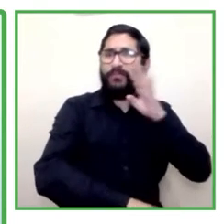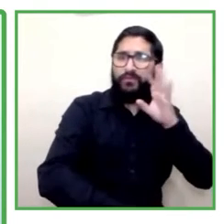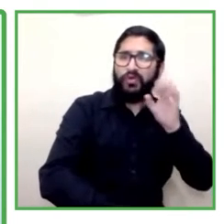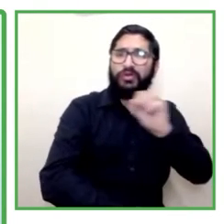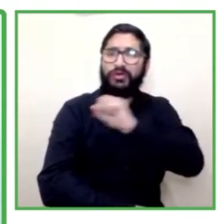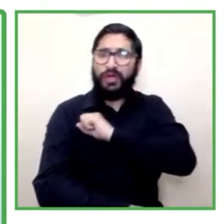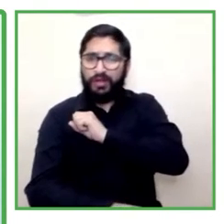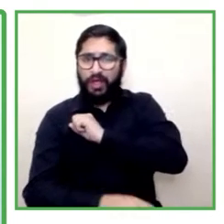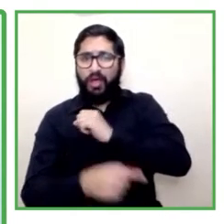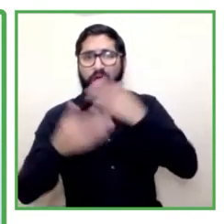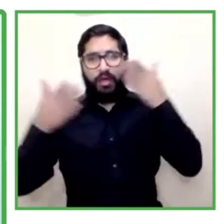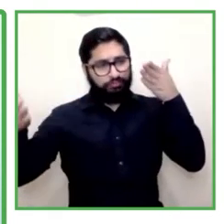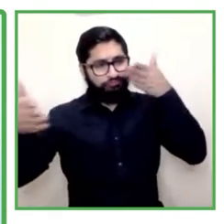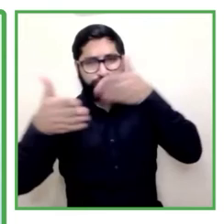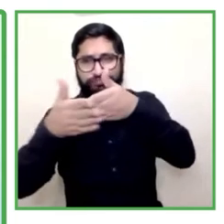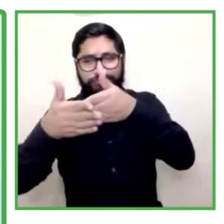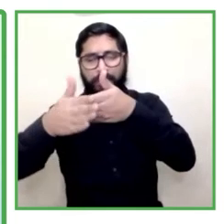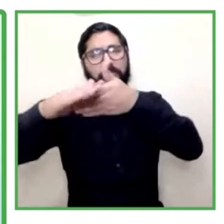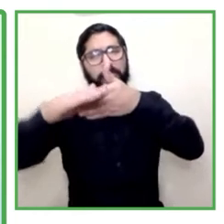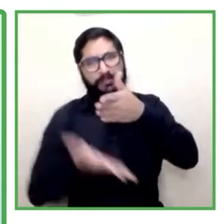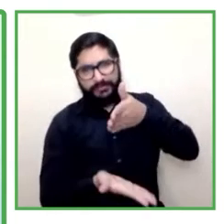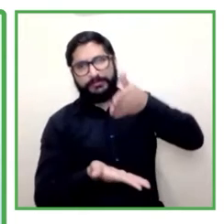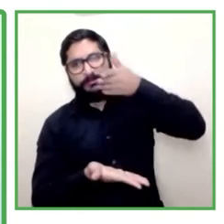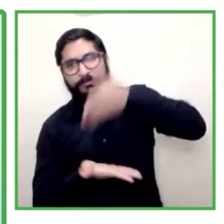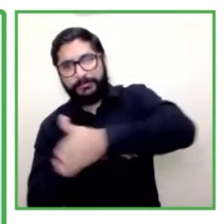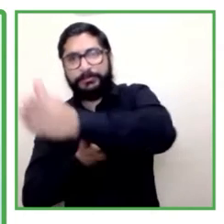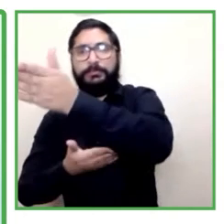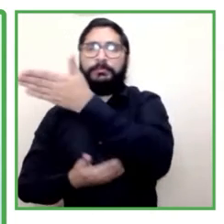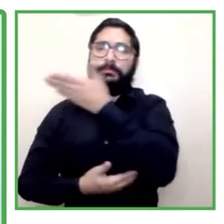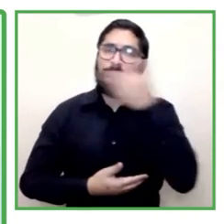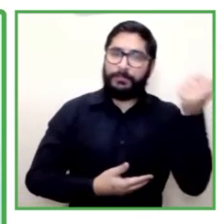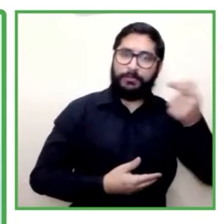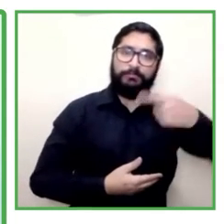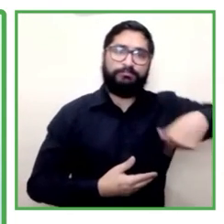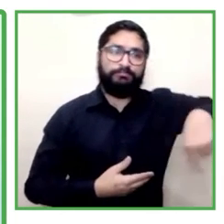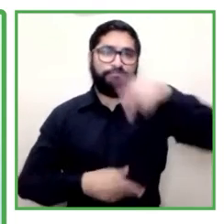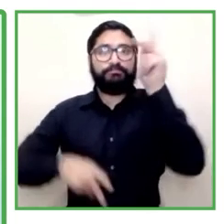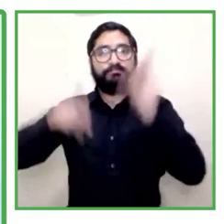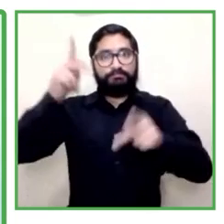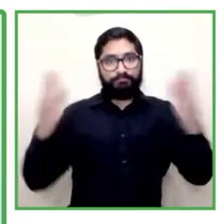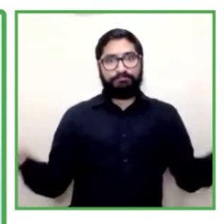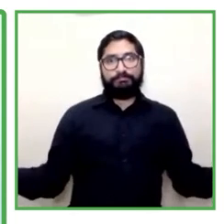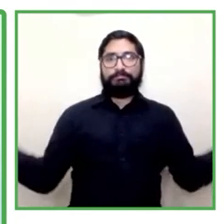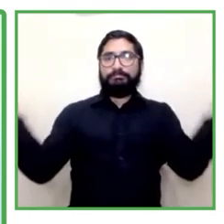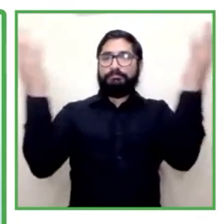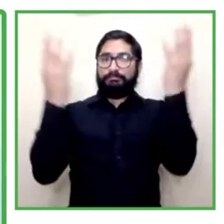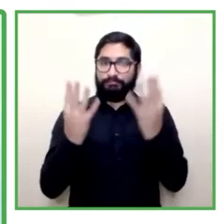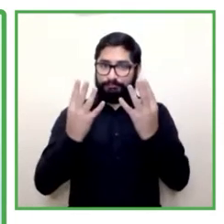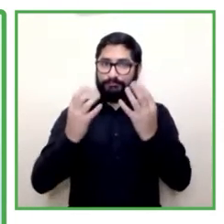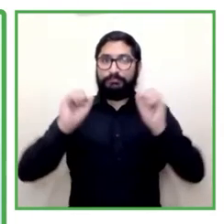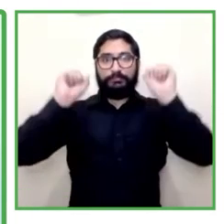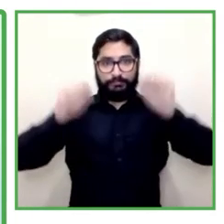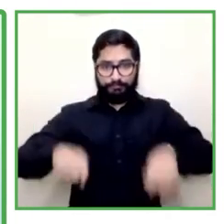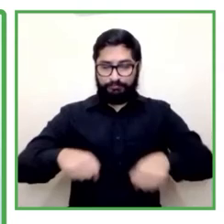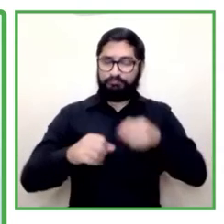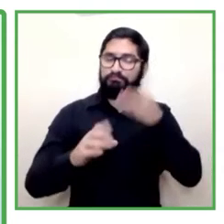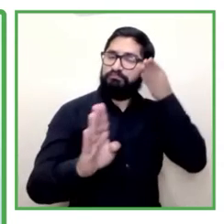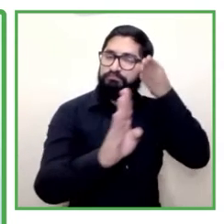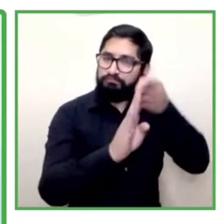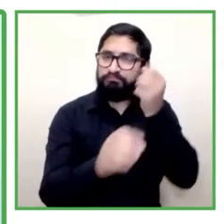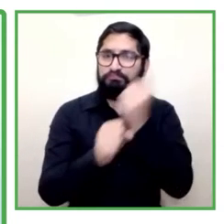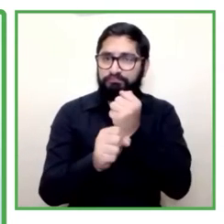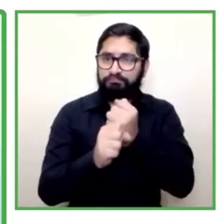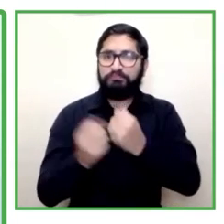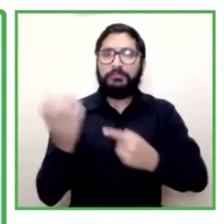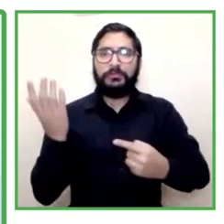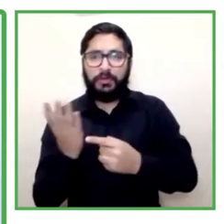con discapacidad, atrayendo a los talentos digitales asense y buscando potenciar a las personas con discapacidad también en esa área. Creo